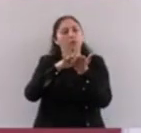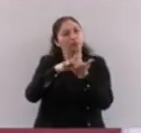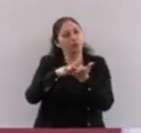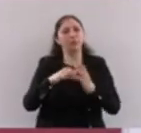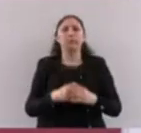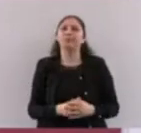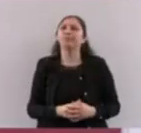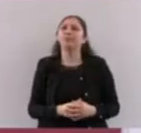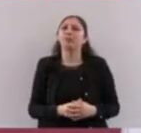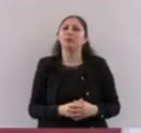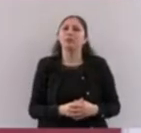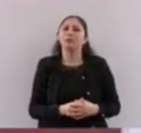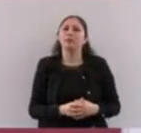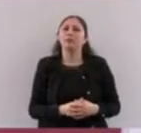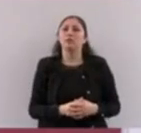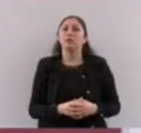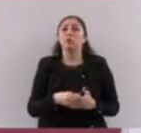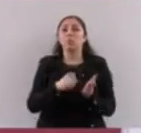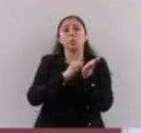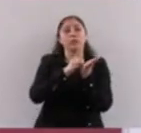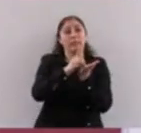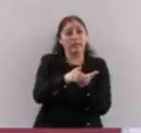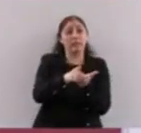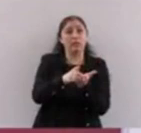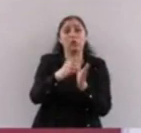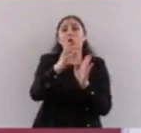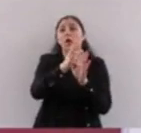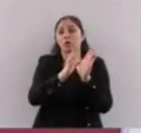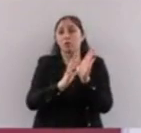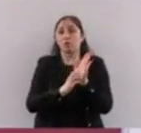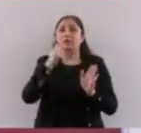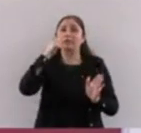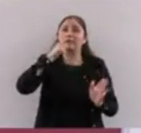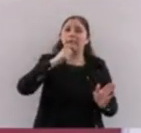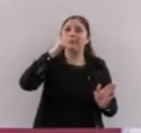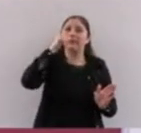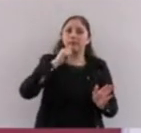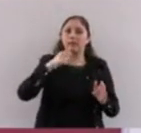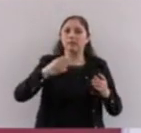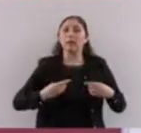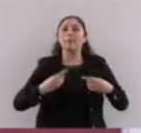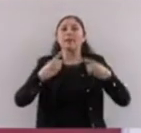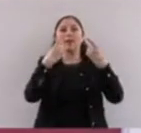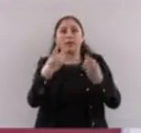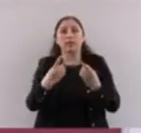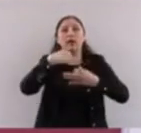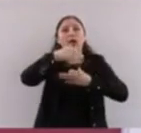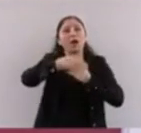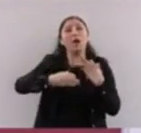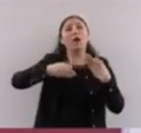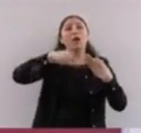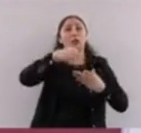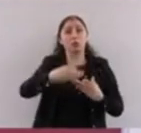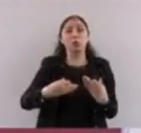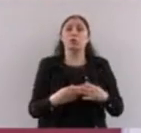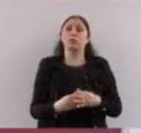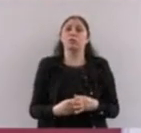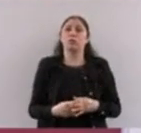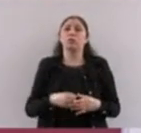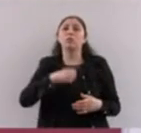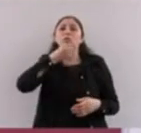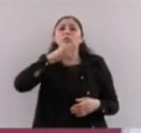Constitución, ya es para siempre y ya es para todos los mayores de 65 años.